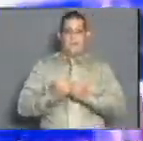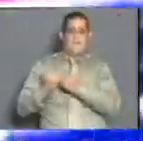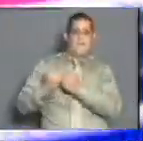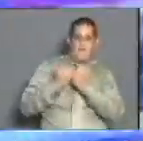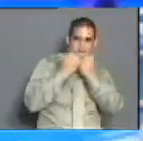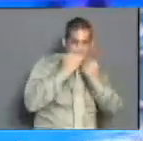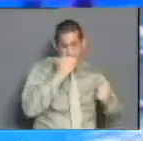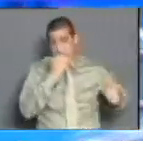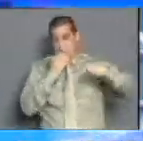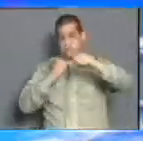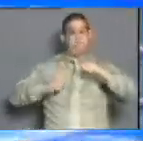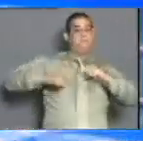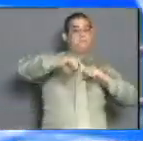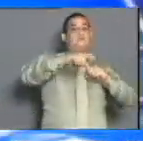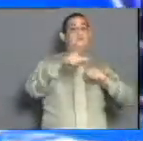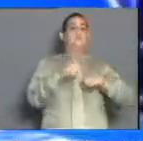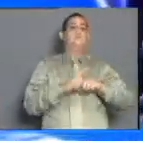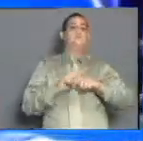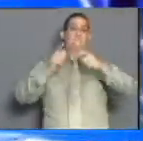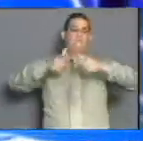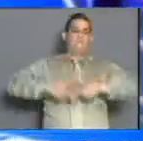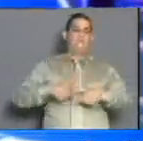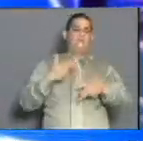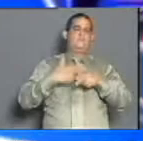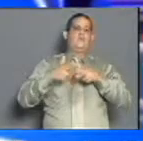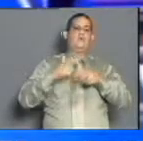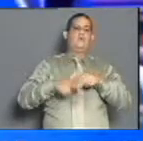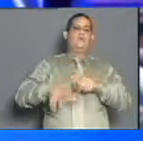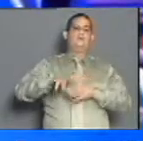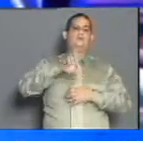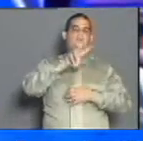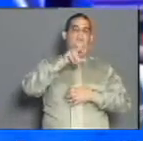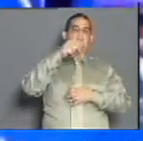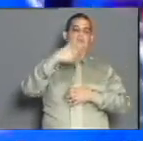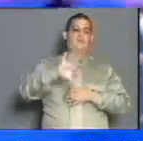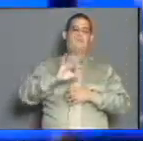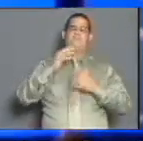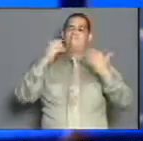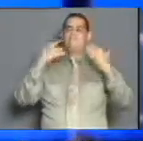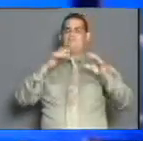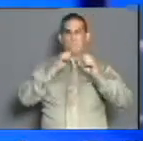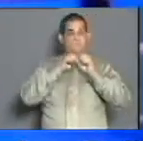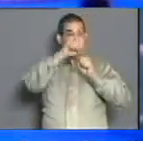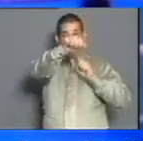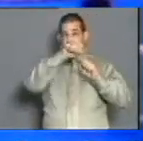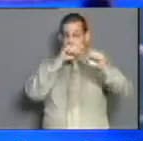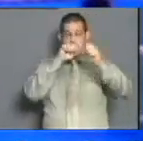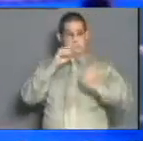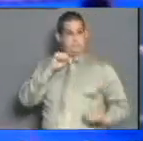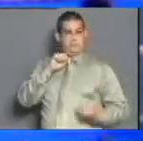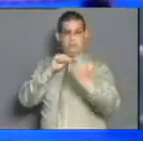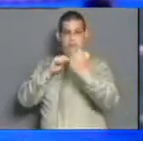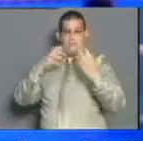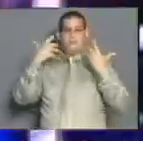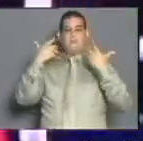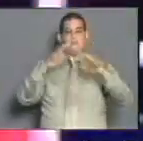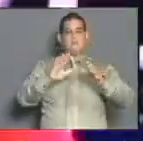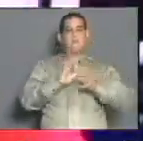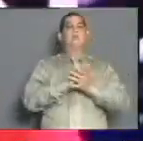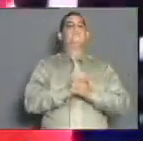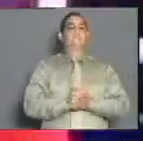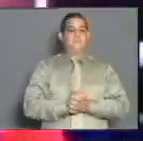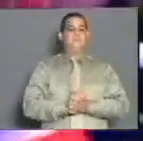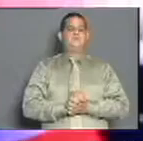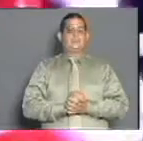endosó al europeo, bronce mundial 2019, innumerables golpes en rectos y ganchos. Además de irse al ataque